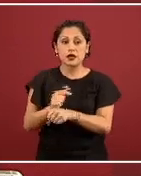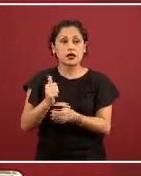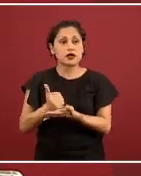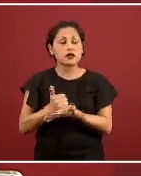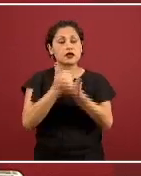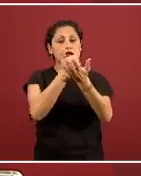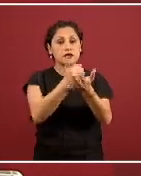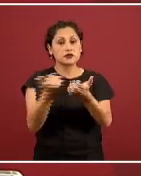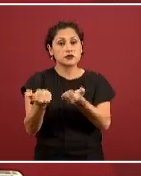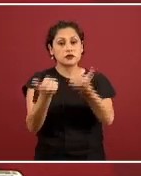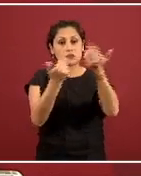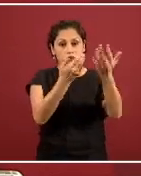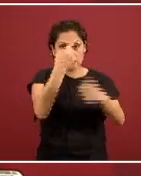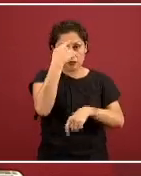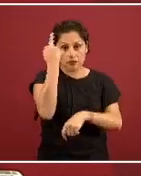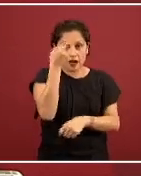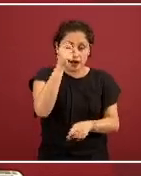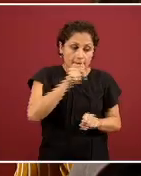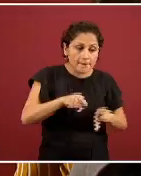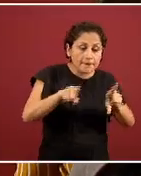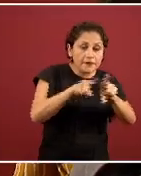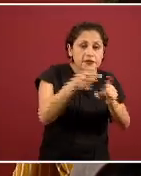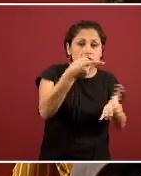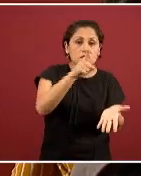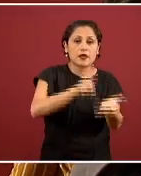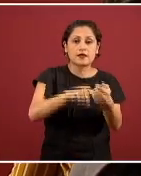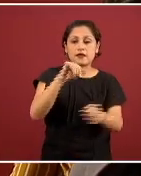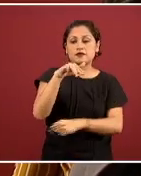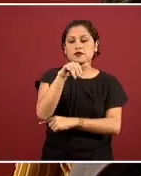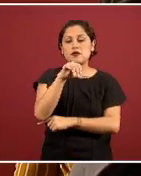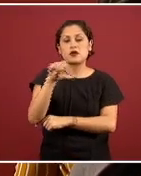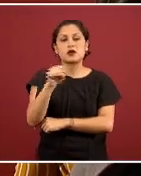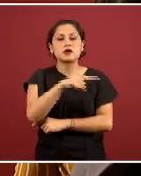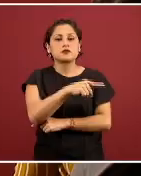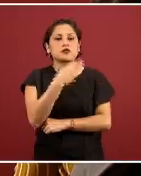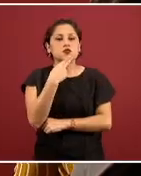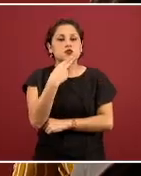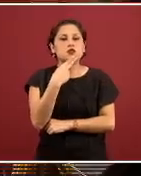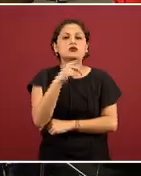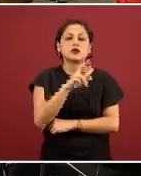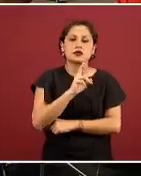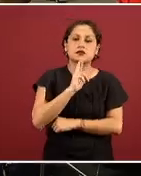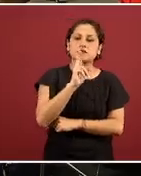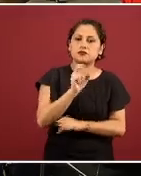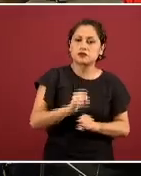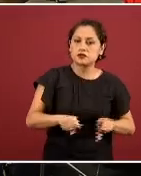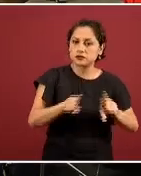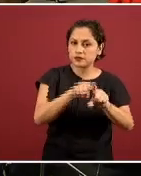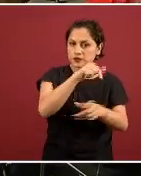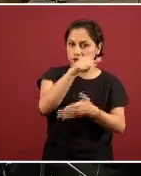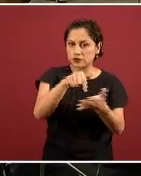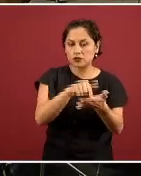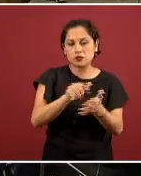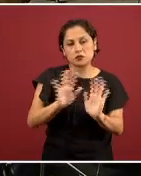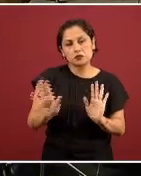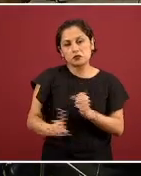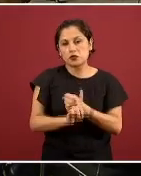puedan realizar las pruebas que necesita el Seguro Social y esto resolverá el problema gracias usted por favor